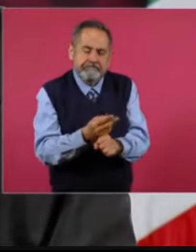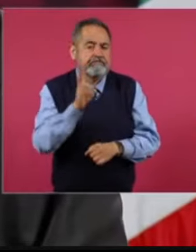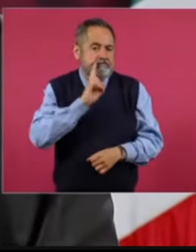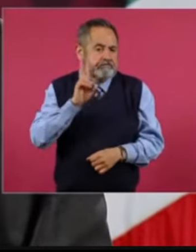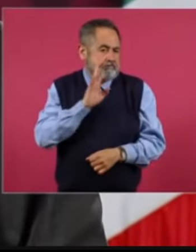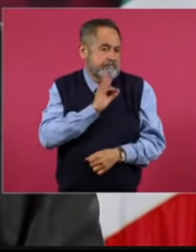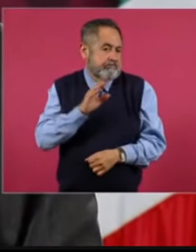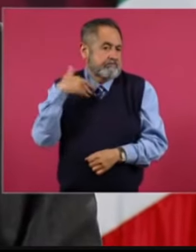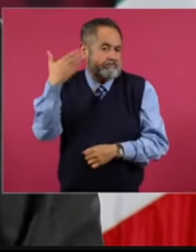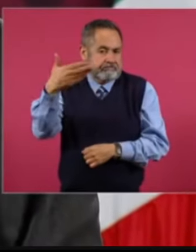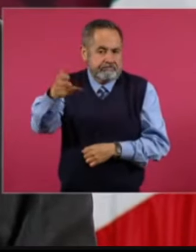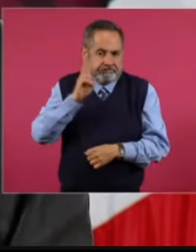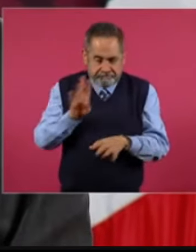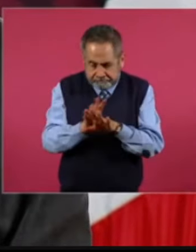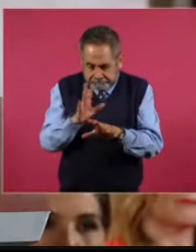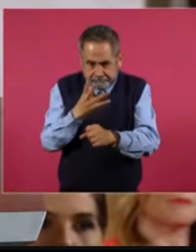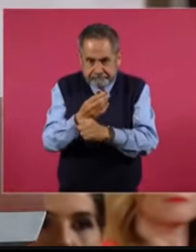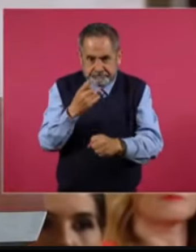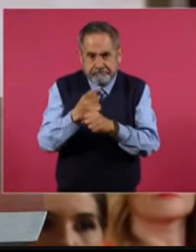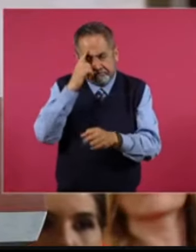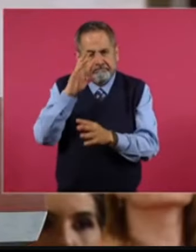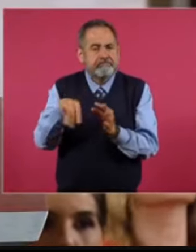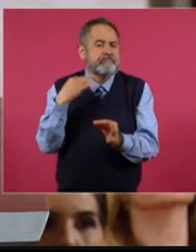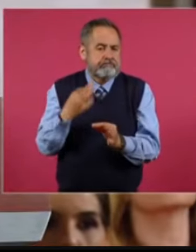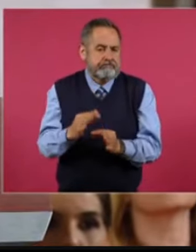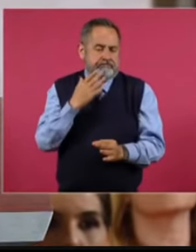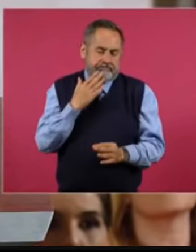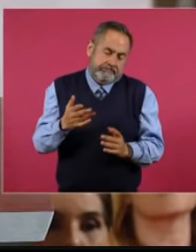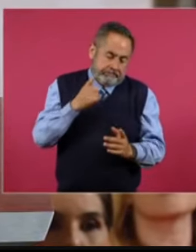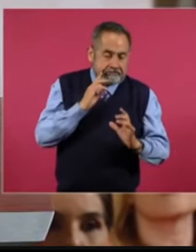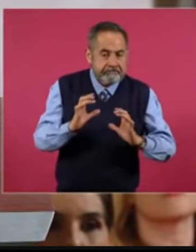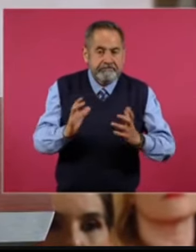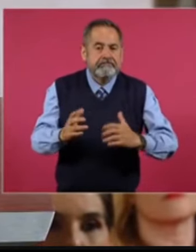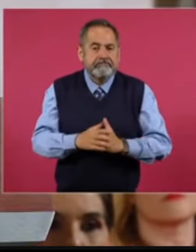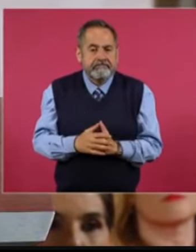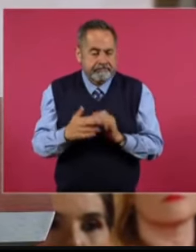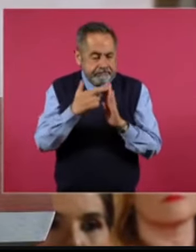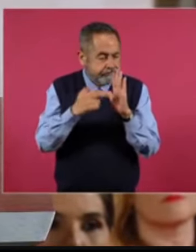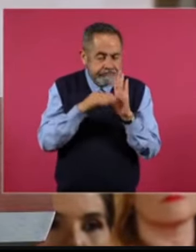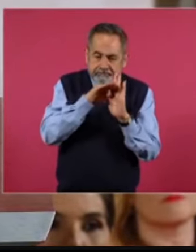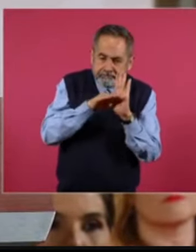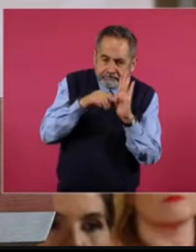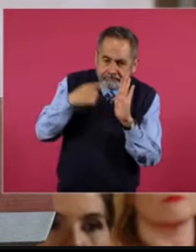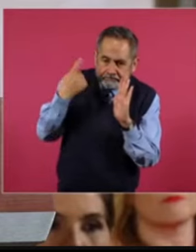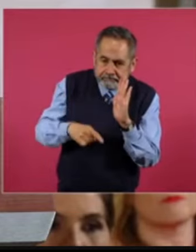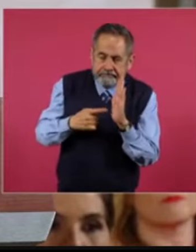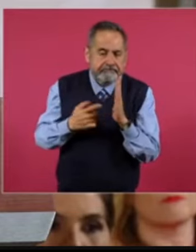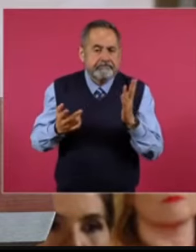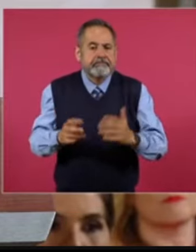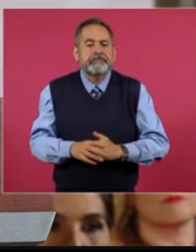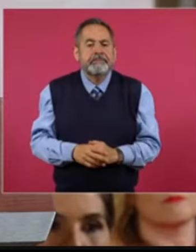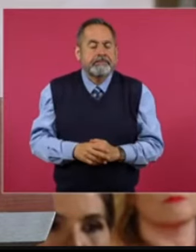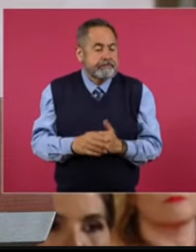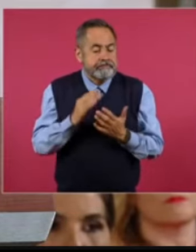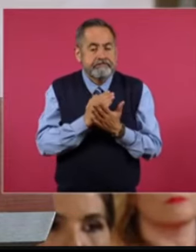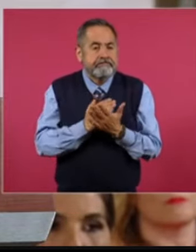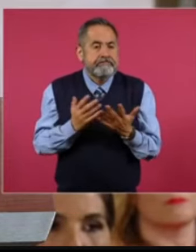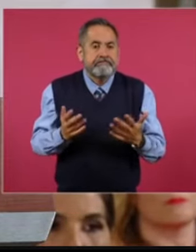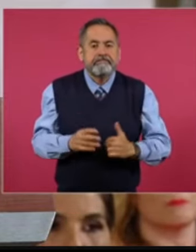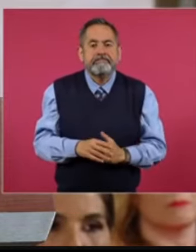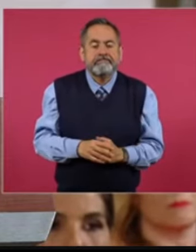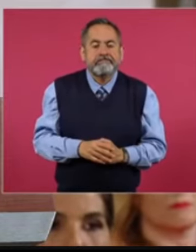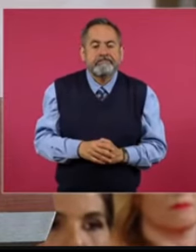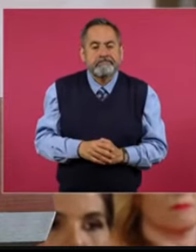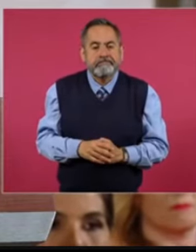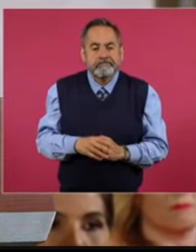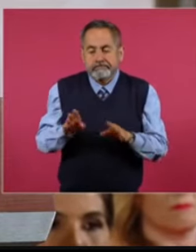Engañando a la gente. Él no es un indígena. Hay muchos reclamos. Pero hoy el Tribunal Electoral ya